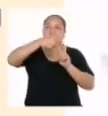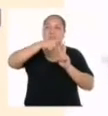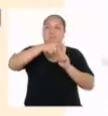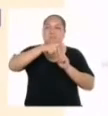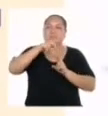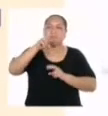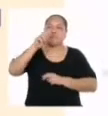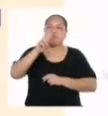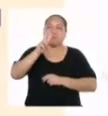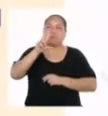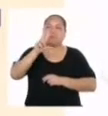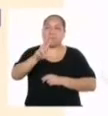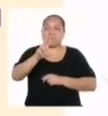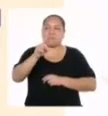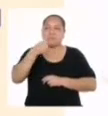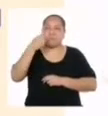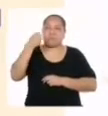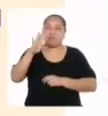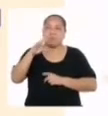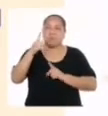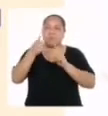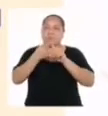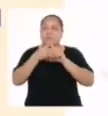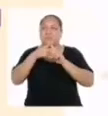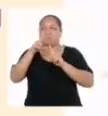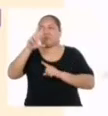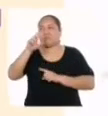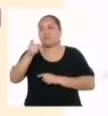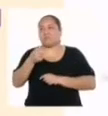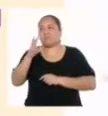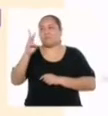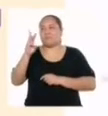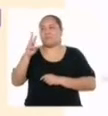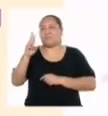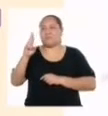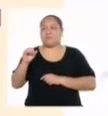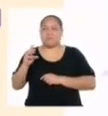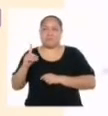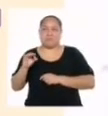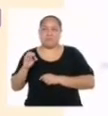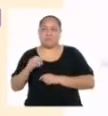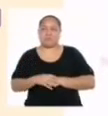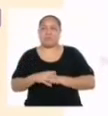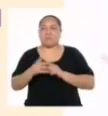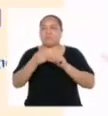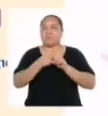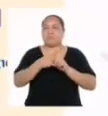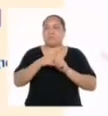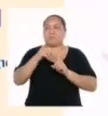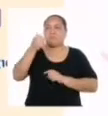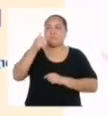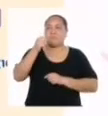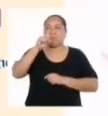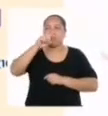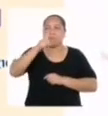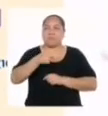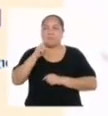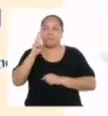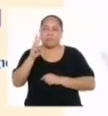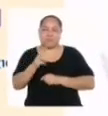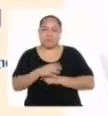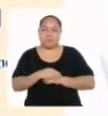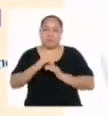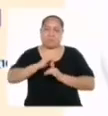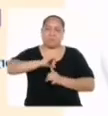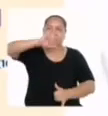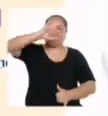es 3,14 por 3,6 que sería el radio de la base por 10,2 que sería la